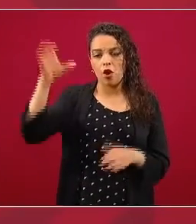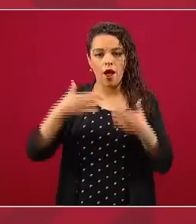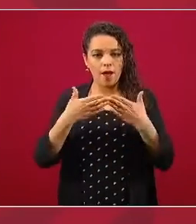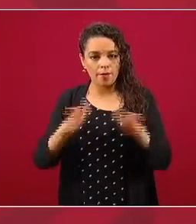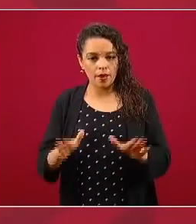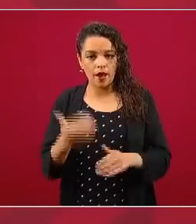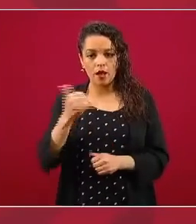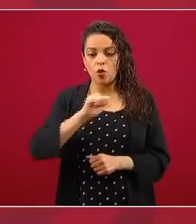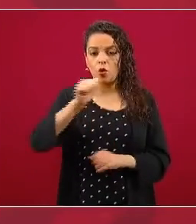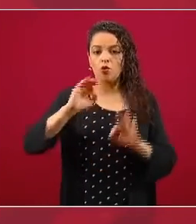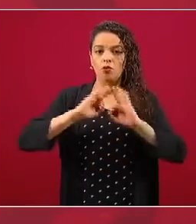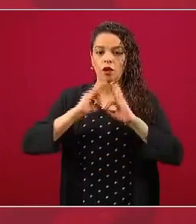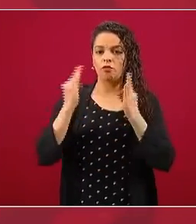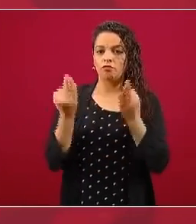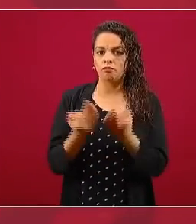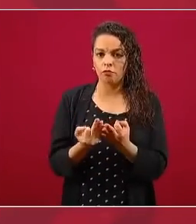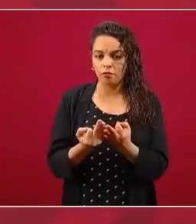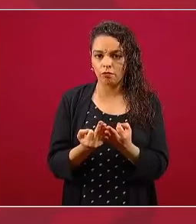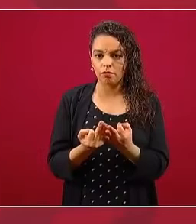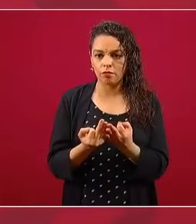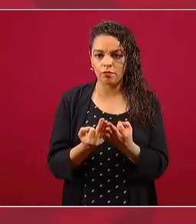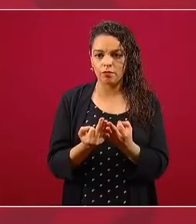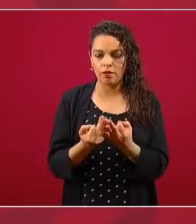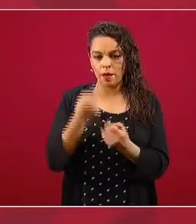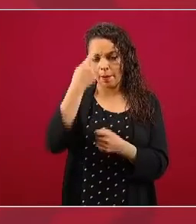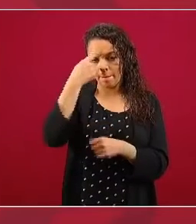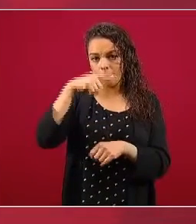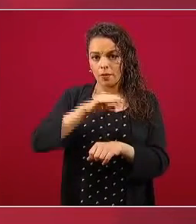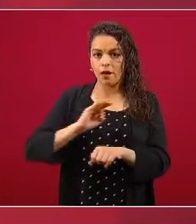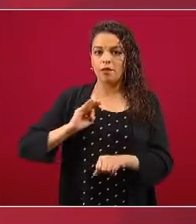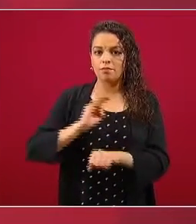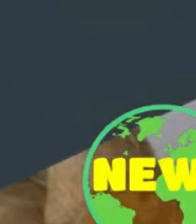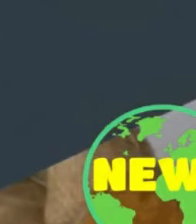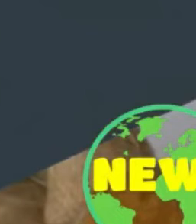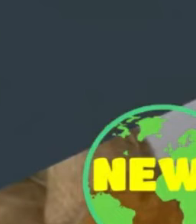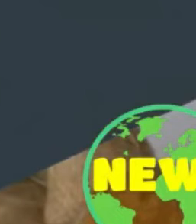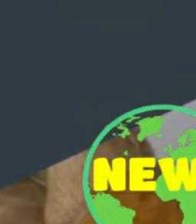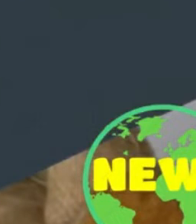de protección al medio ambiente.